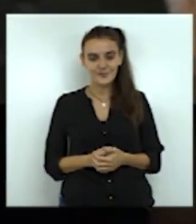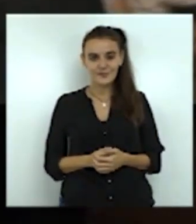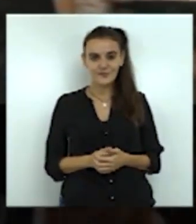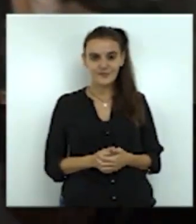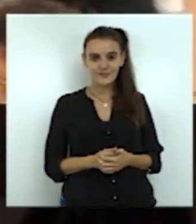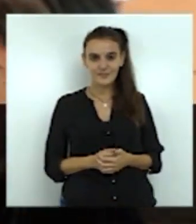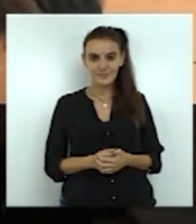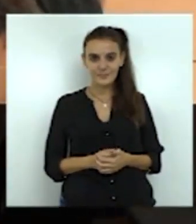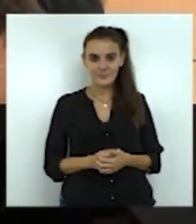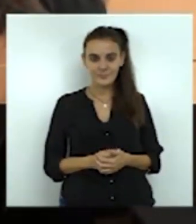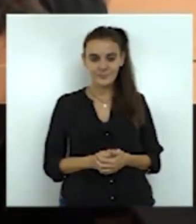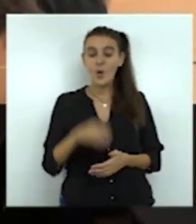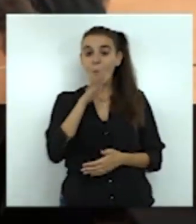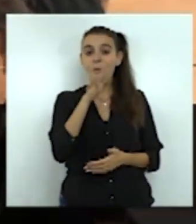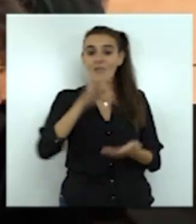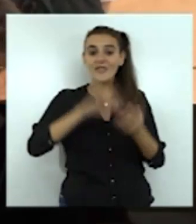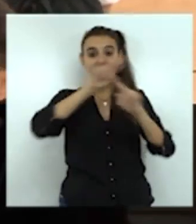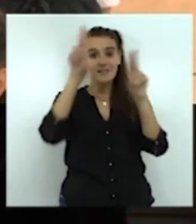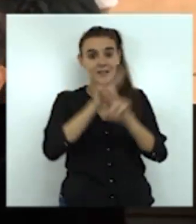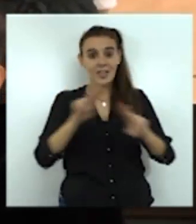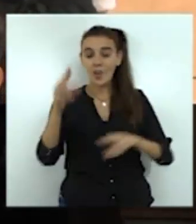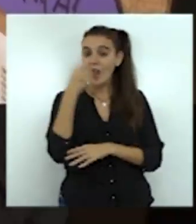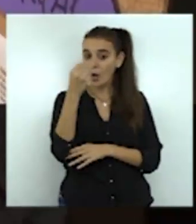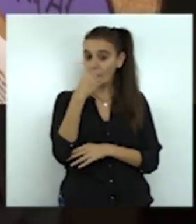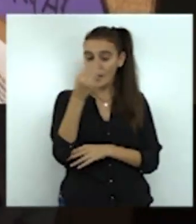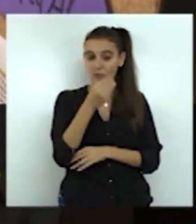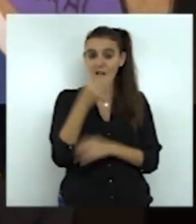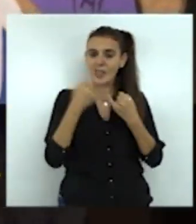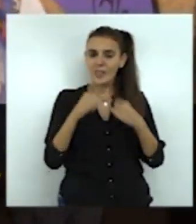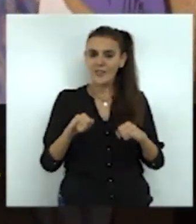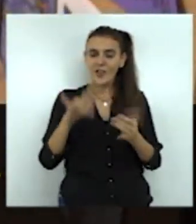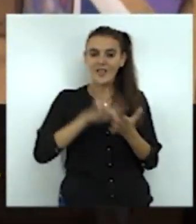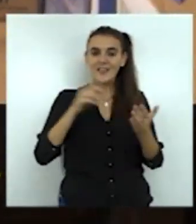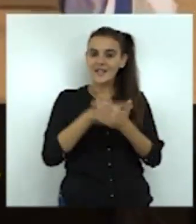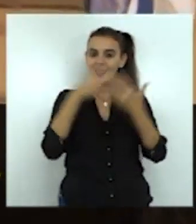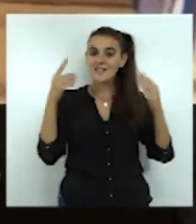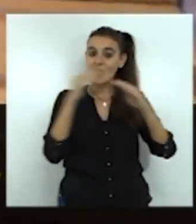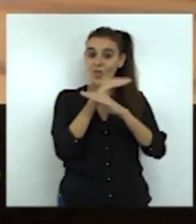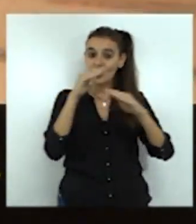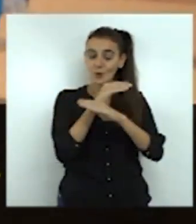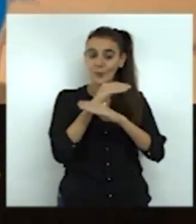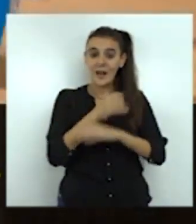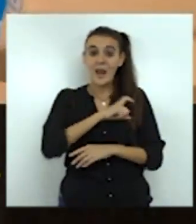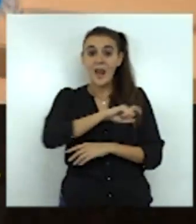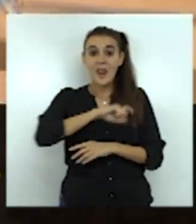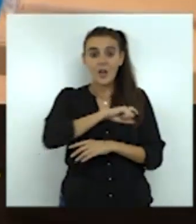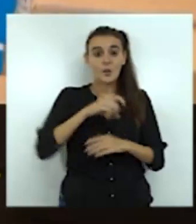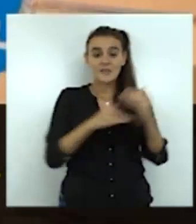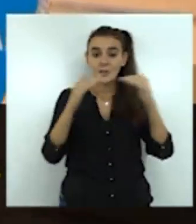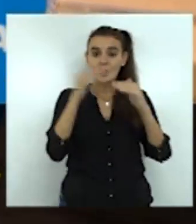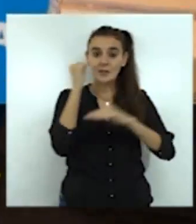Con motivo del Día Internacional de la Alimentación que se celebró el 16 de octubre, la Comisión de Igualdad del Instituto Almina ha